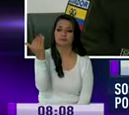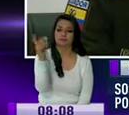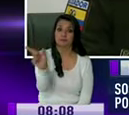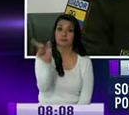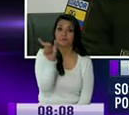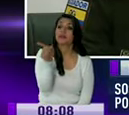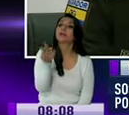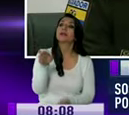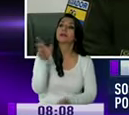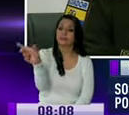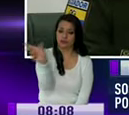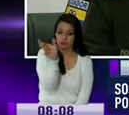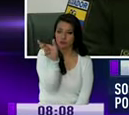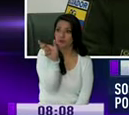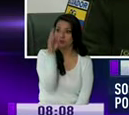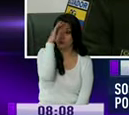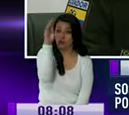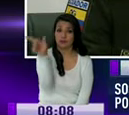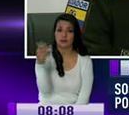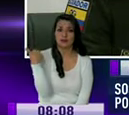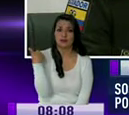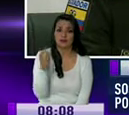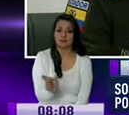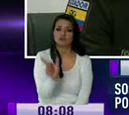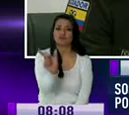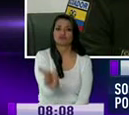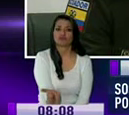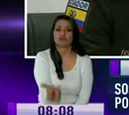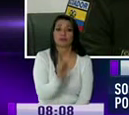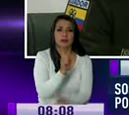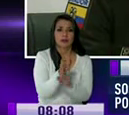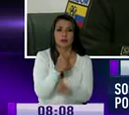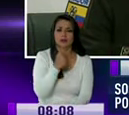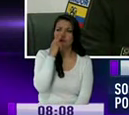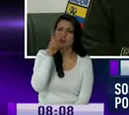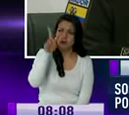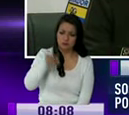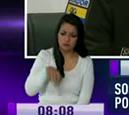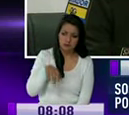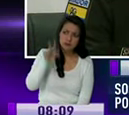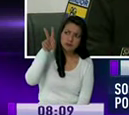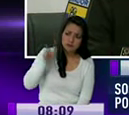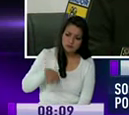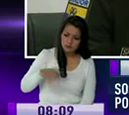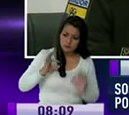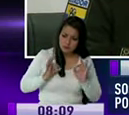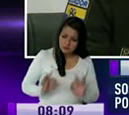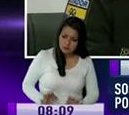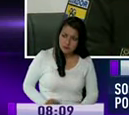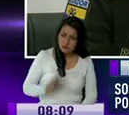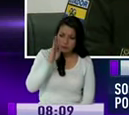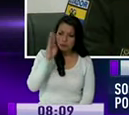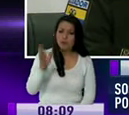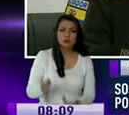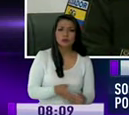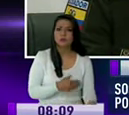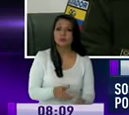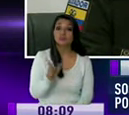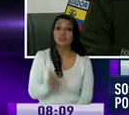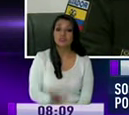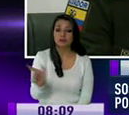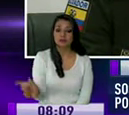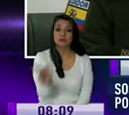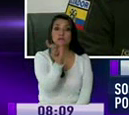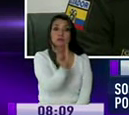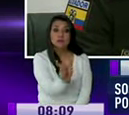documento, porque ellos tienen que entregar. Por más de que uno les vea como uniforme, están en la obligación de presentar